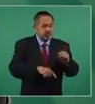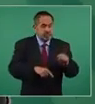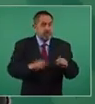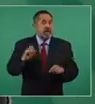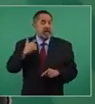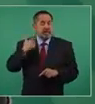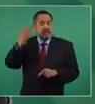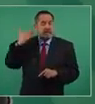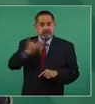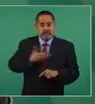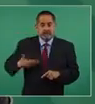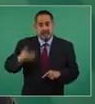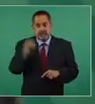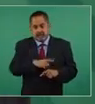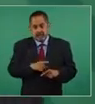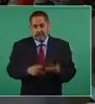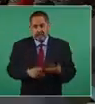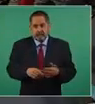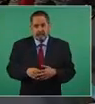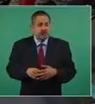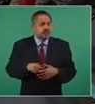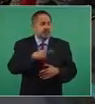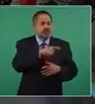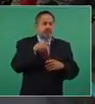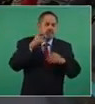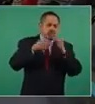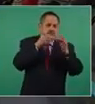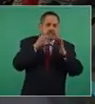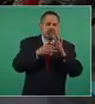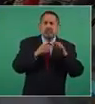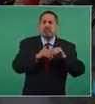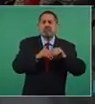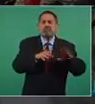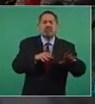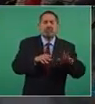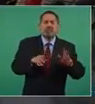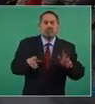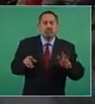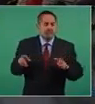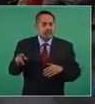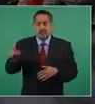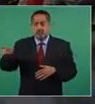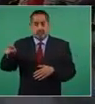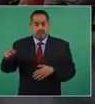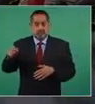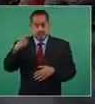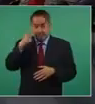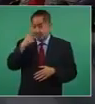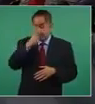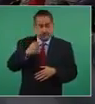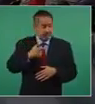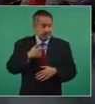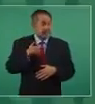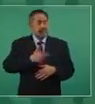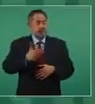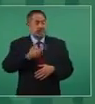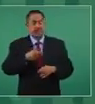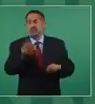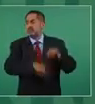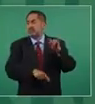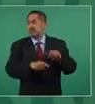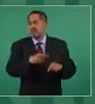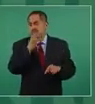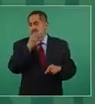por reportajes que no le gustaban a los presidentes.